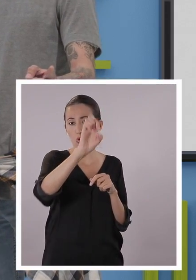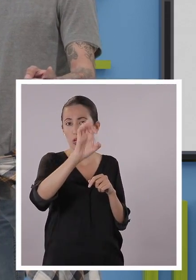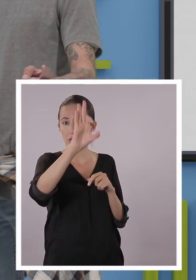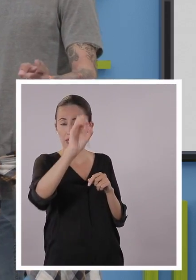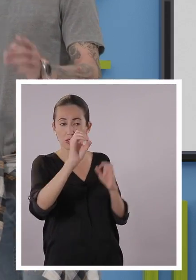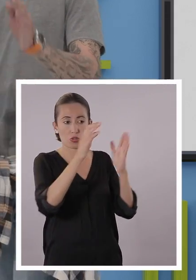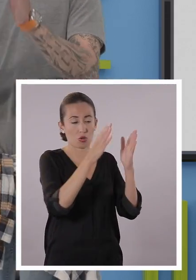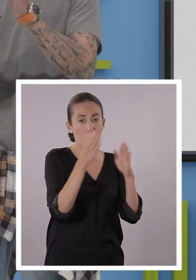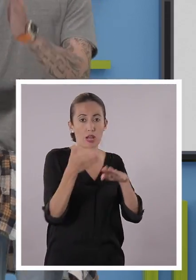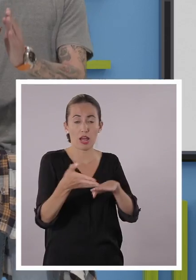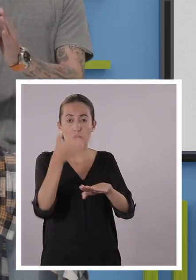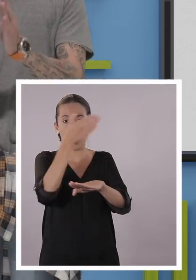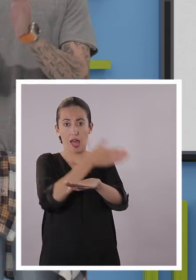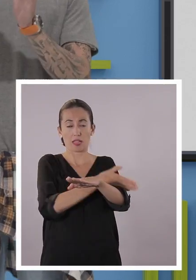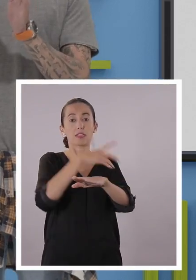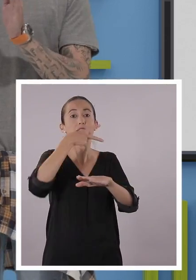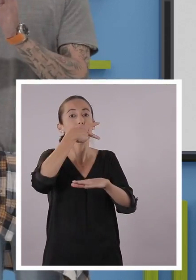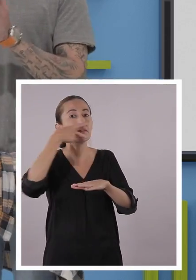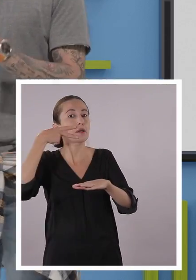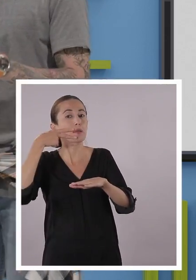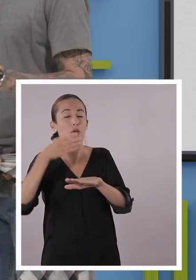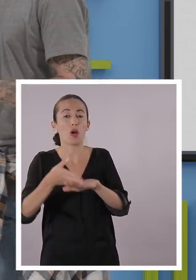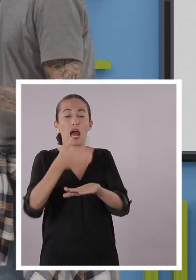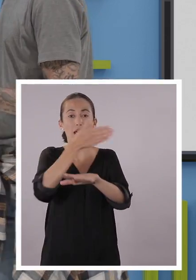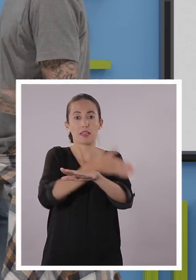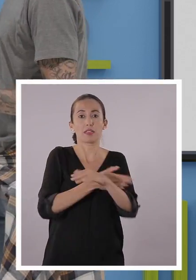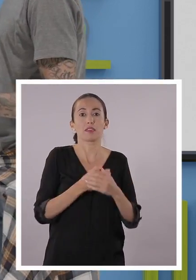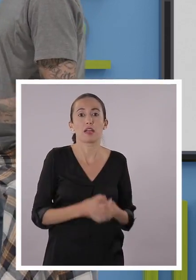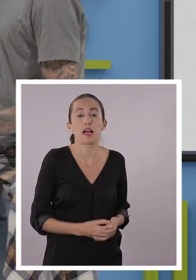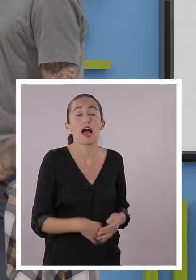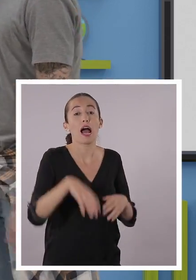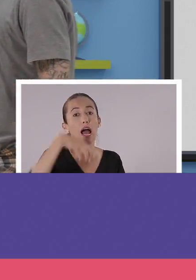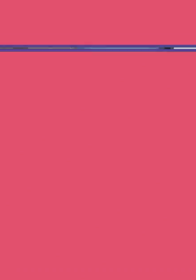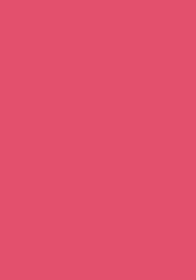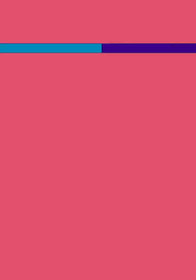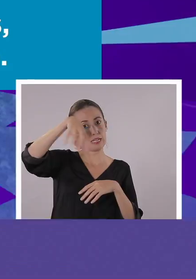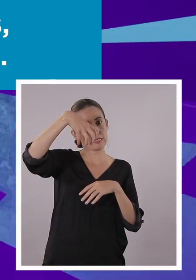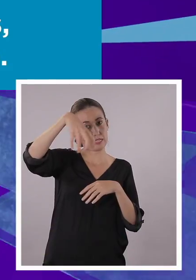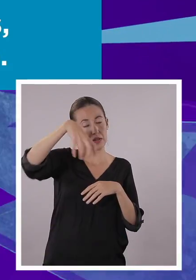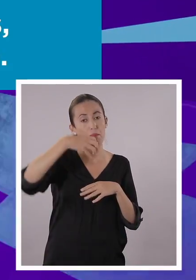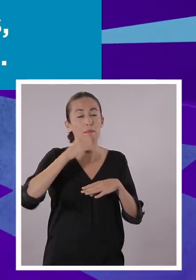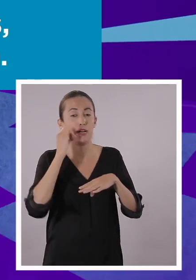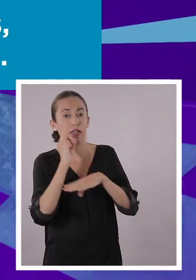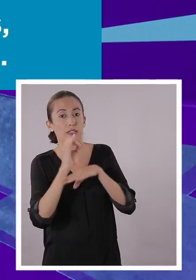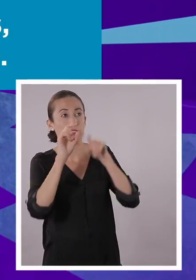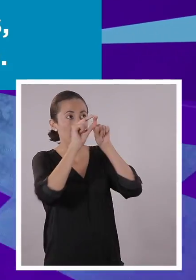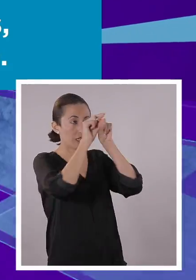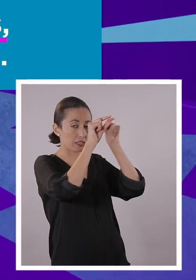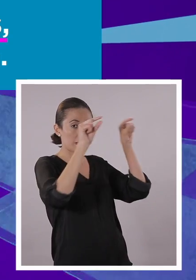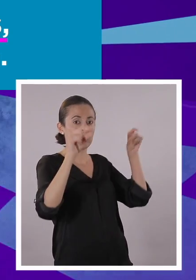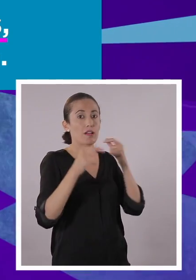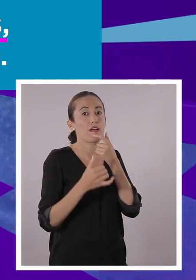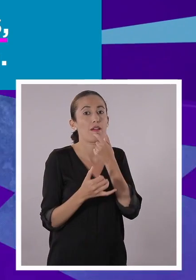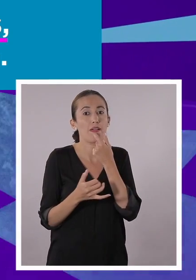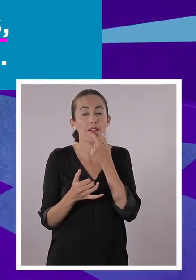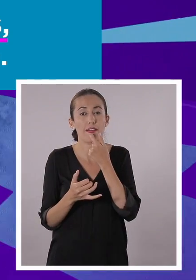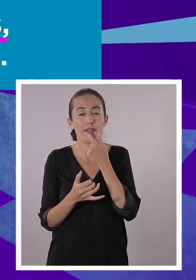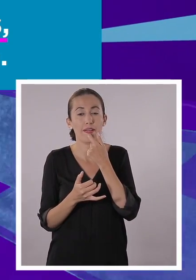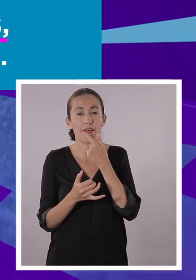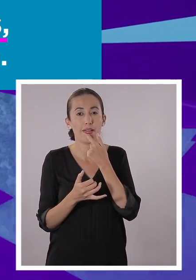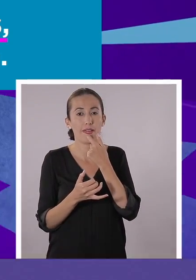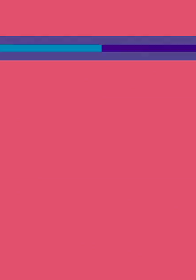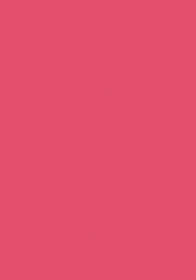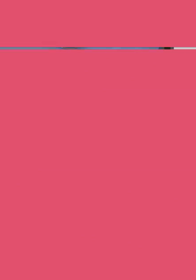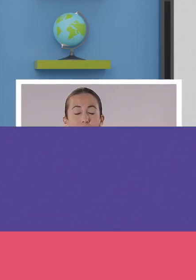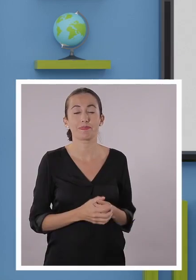sujeto es lo que va antes del verbo. Exactamente. ¿Qué sería cuál? Las campanas de las iglesias. Muy bien. ¿Me ayudas un regalo?